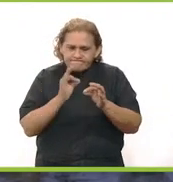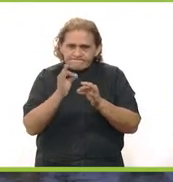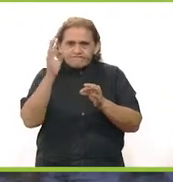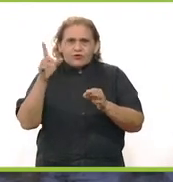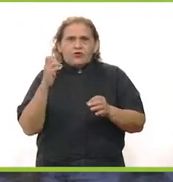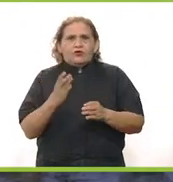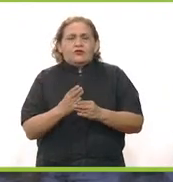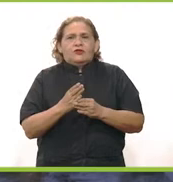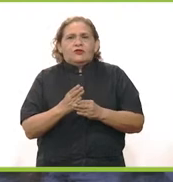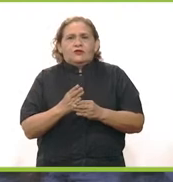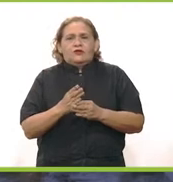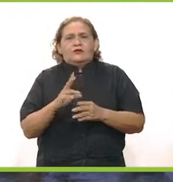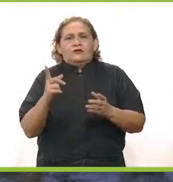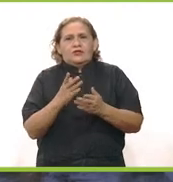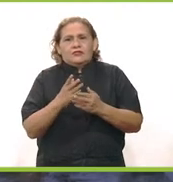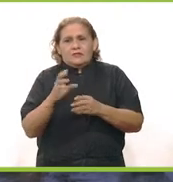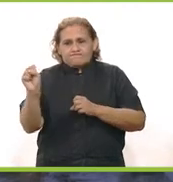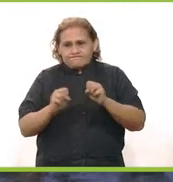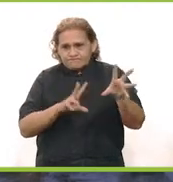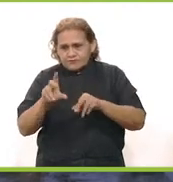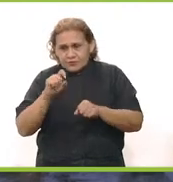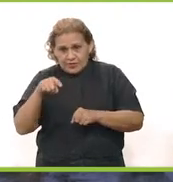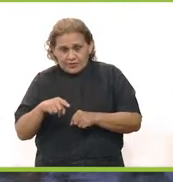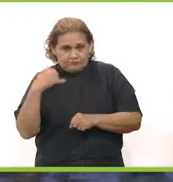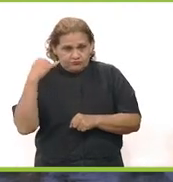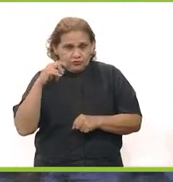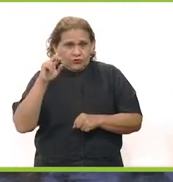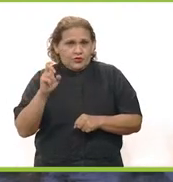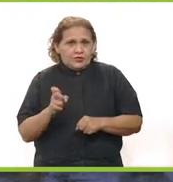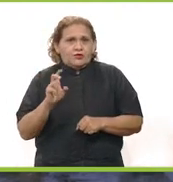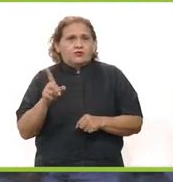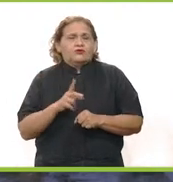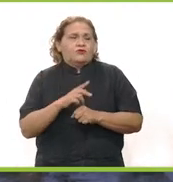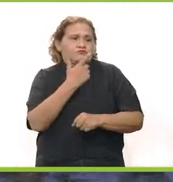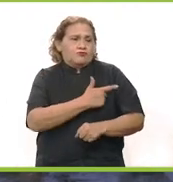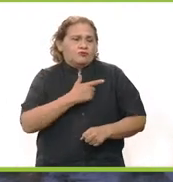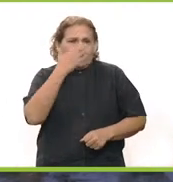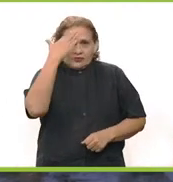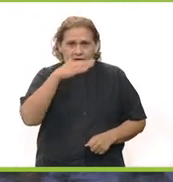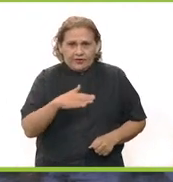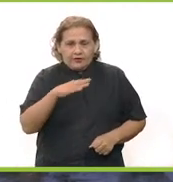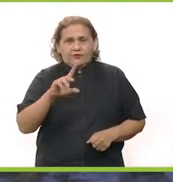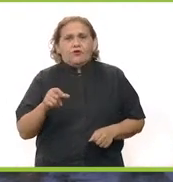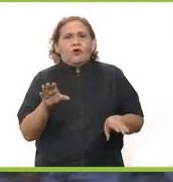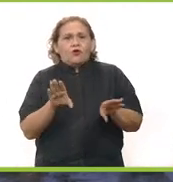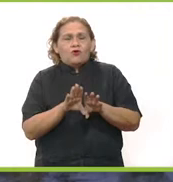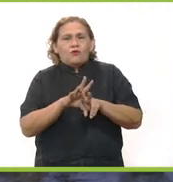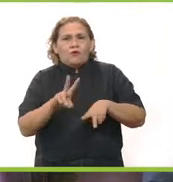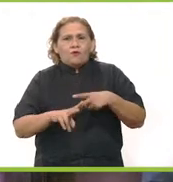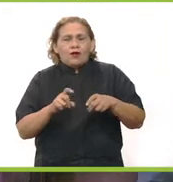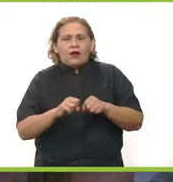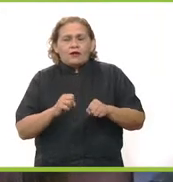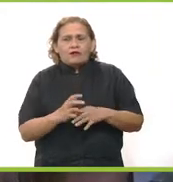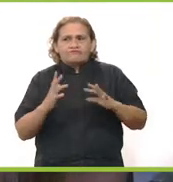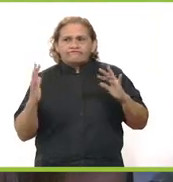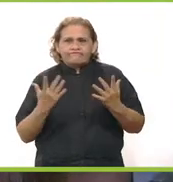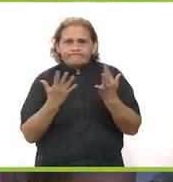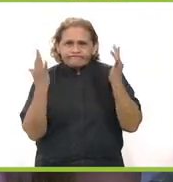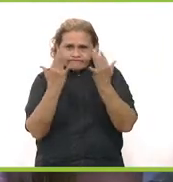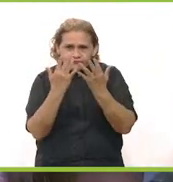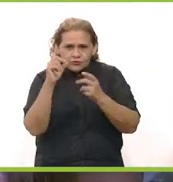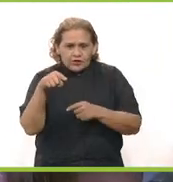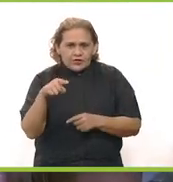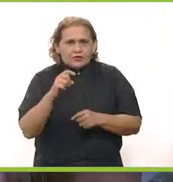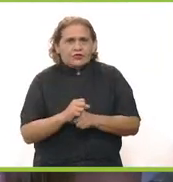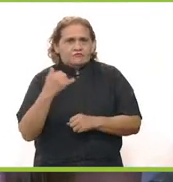la correcta manera en que se está llevando y manejando la pandemia aquí en Yucatán. En ese sentido, nos gustaría saber también cómo va el